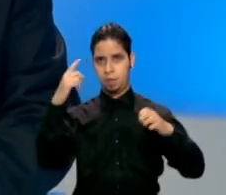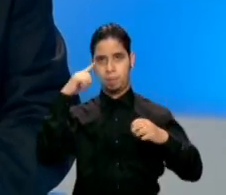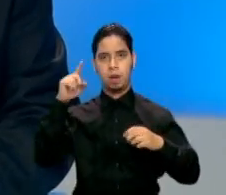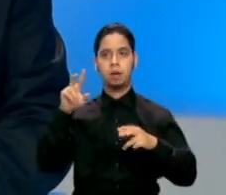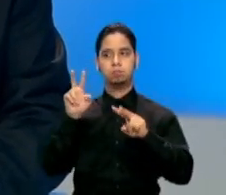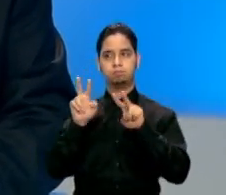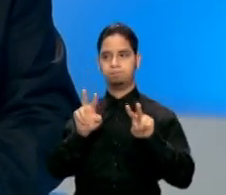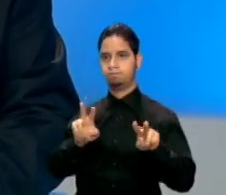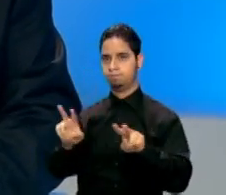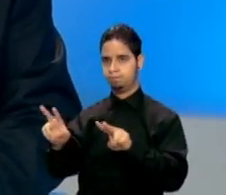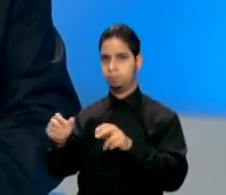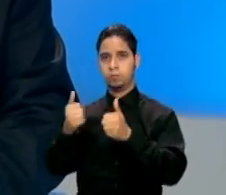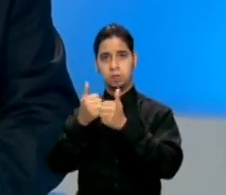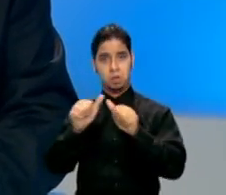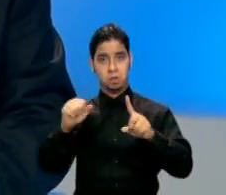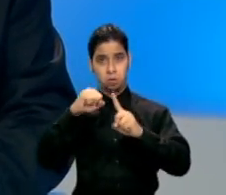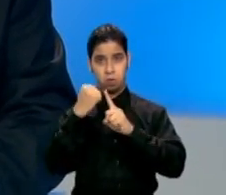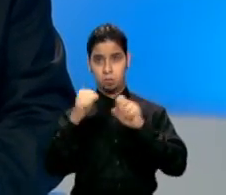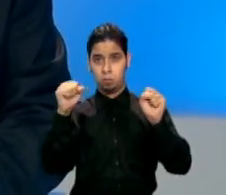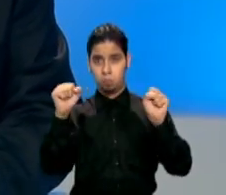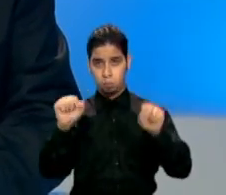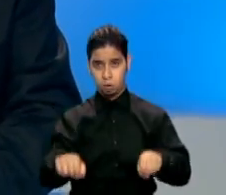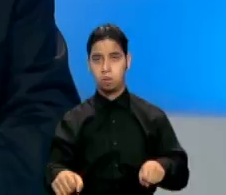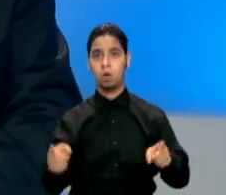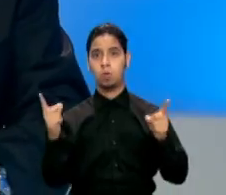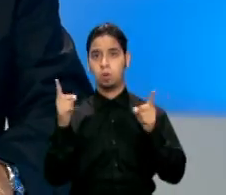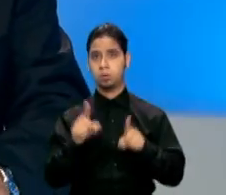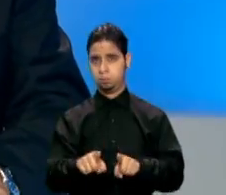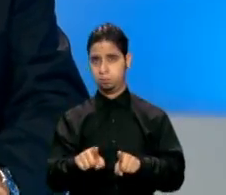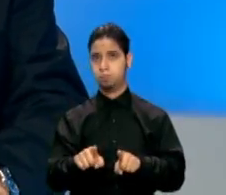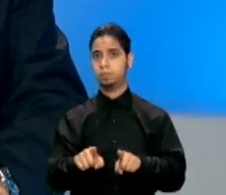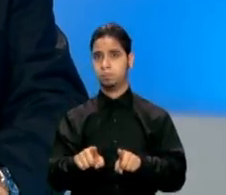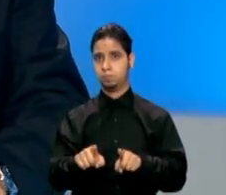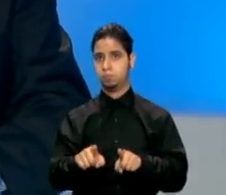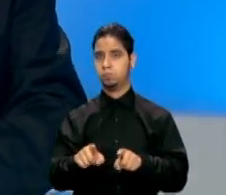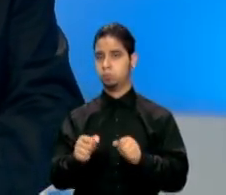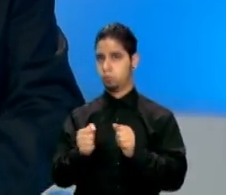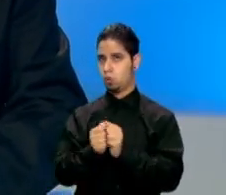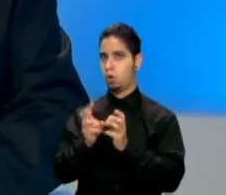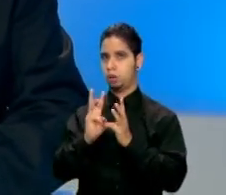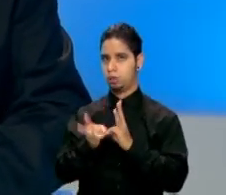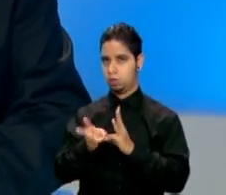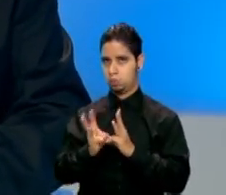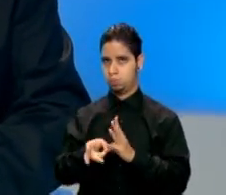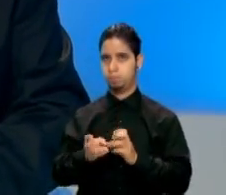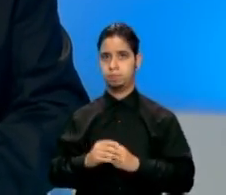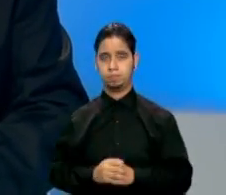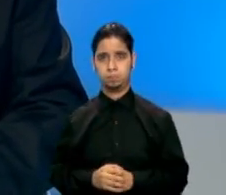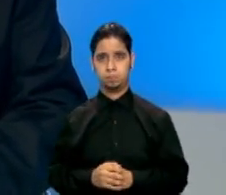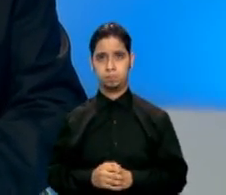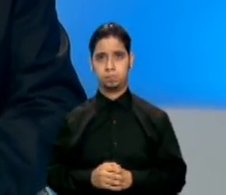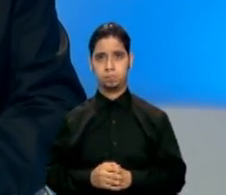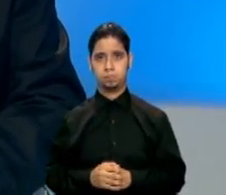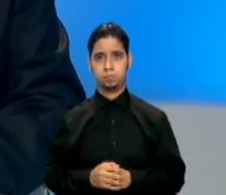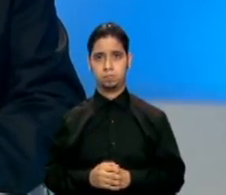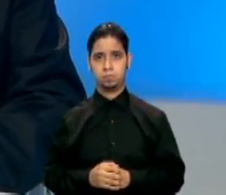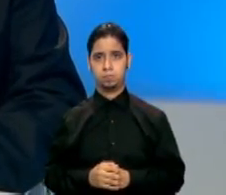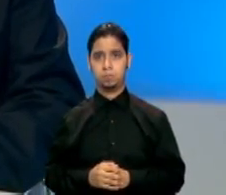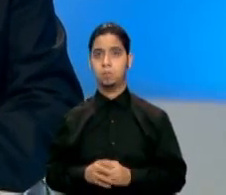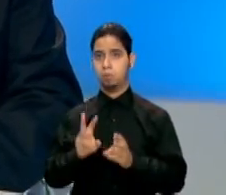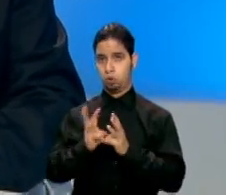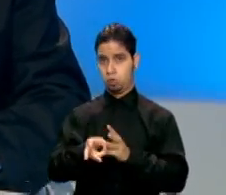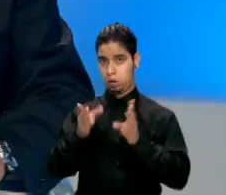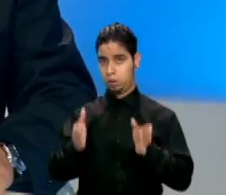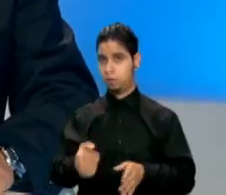cualquier situación que pueda presentarse relacionada con el mal tiempo. Nuestra metróloga Suheili López Belén nos dice más